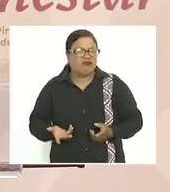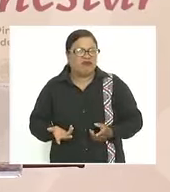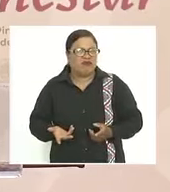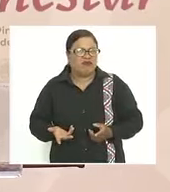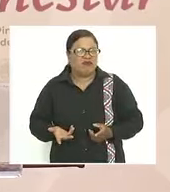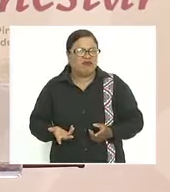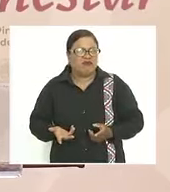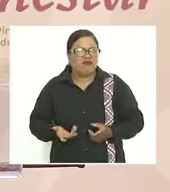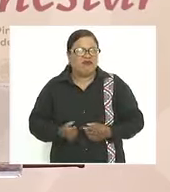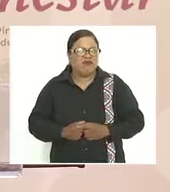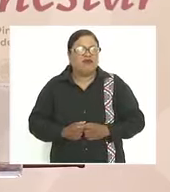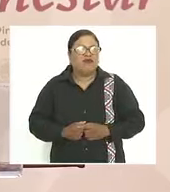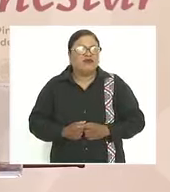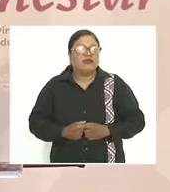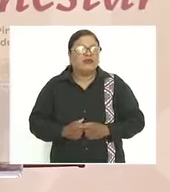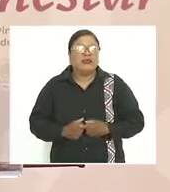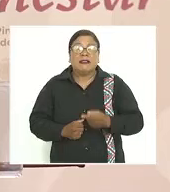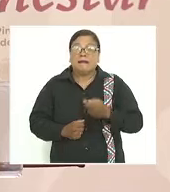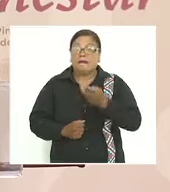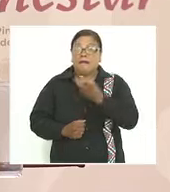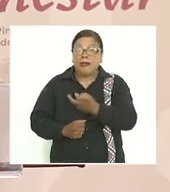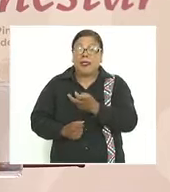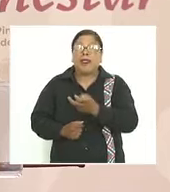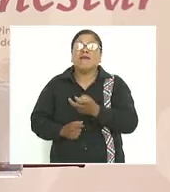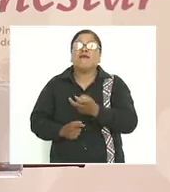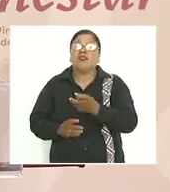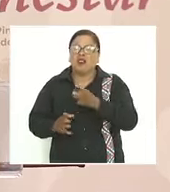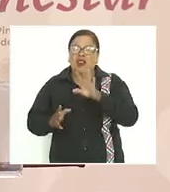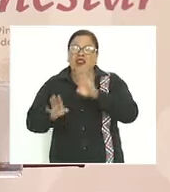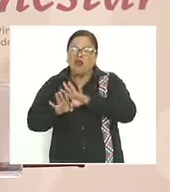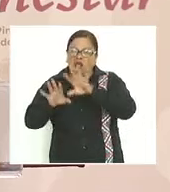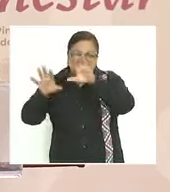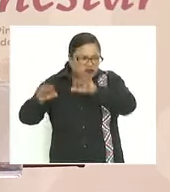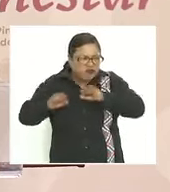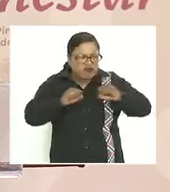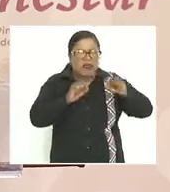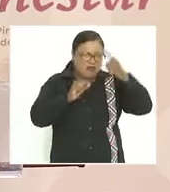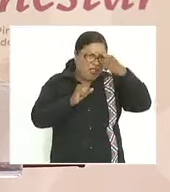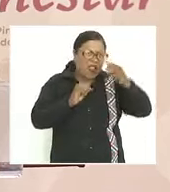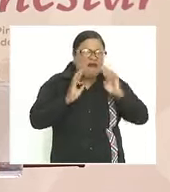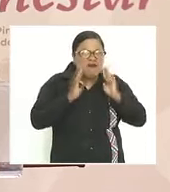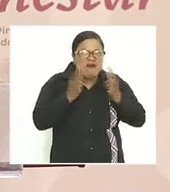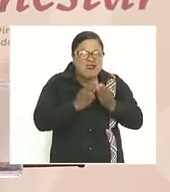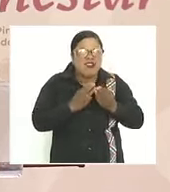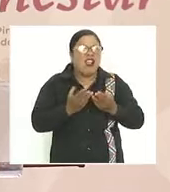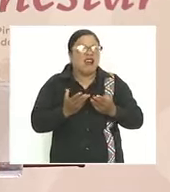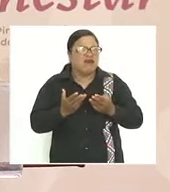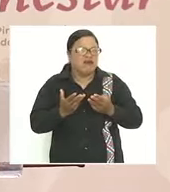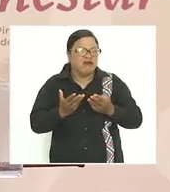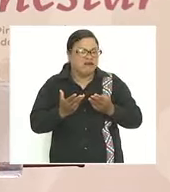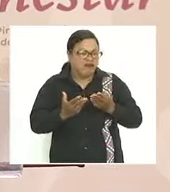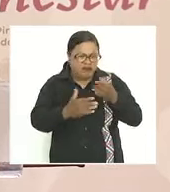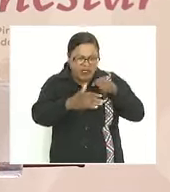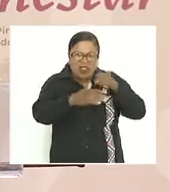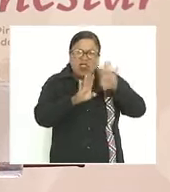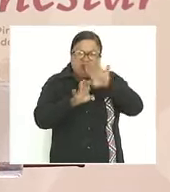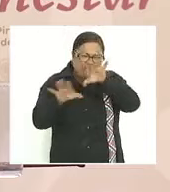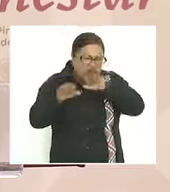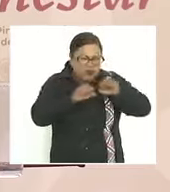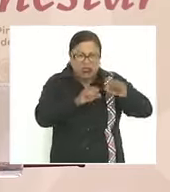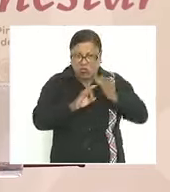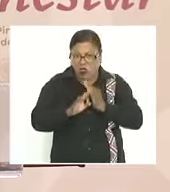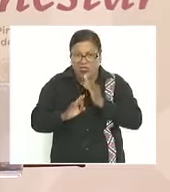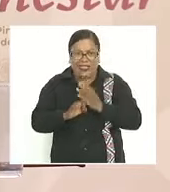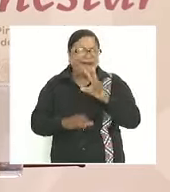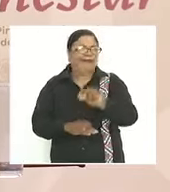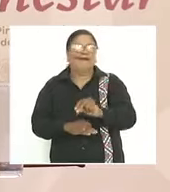llevaron los reclutaron para las bandas de la delincuencia ahora no